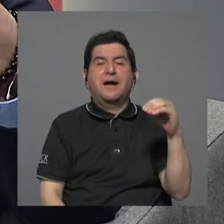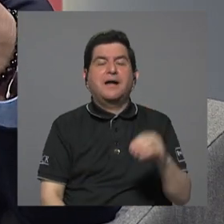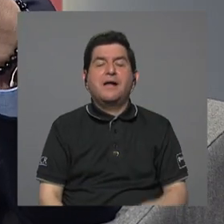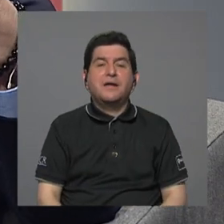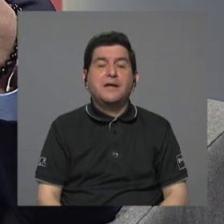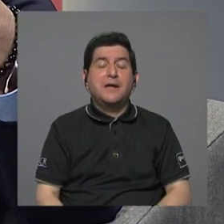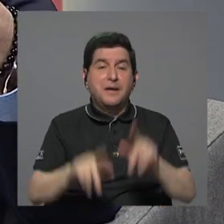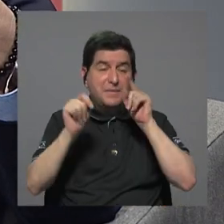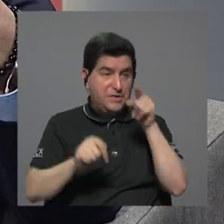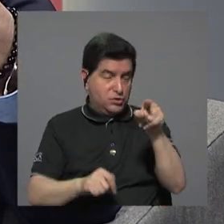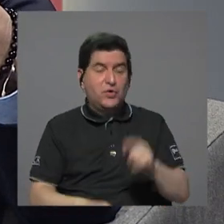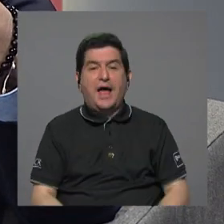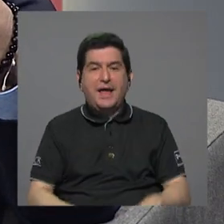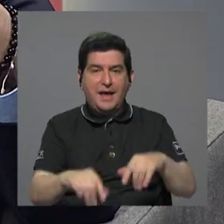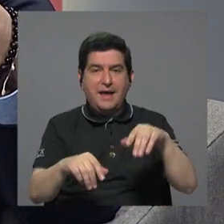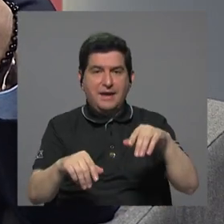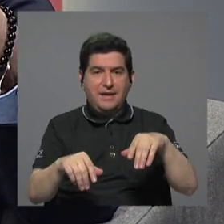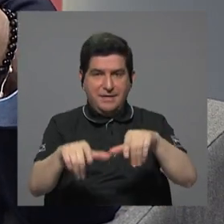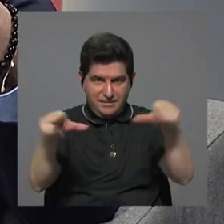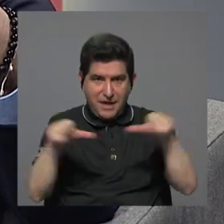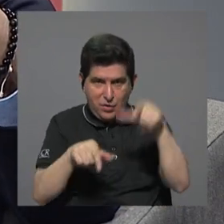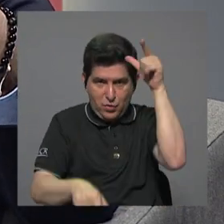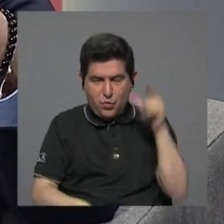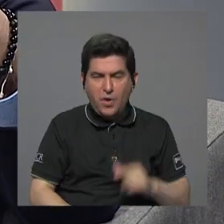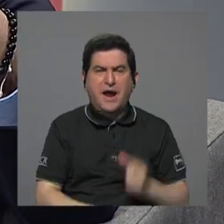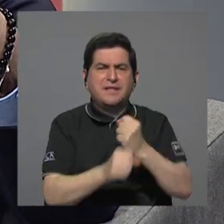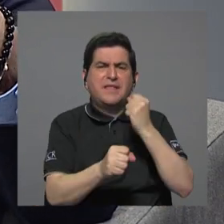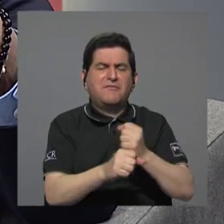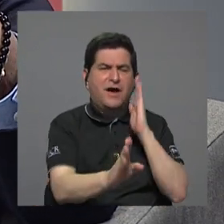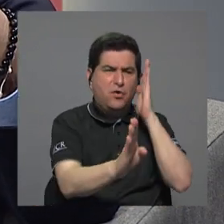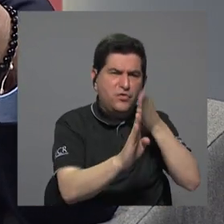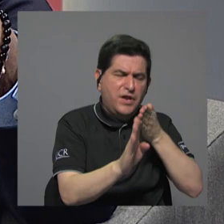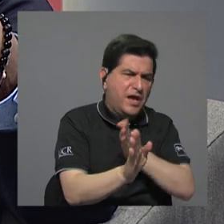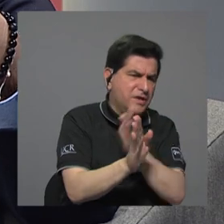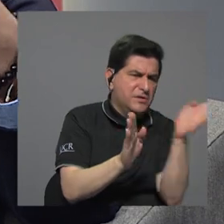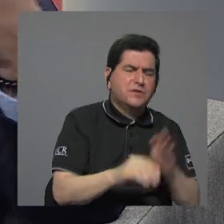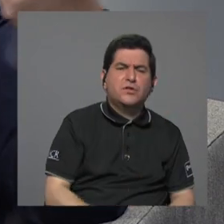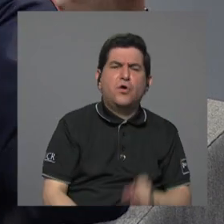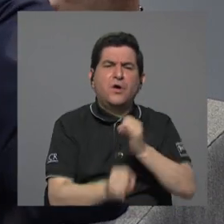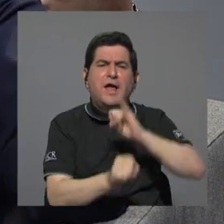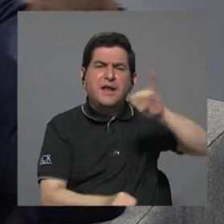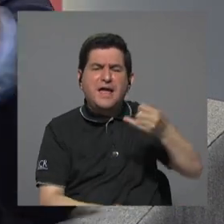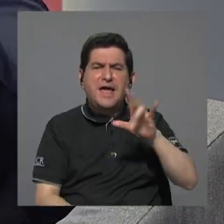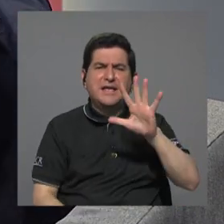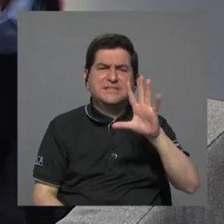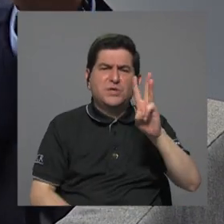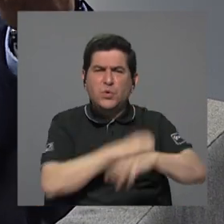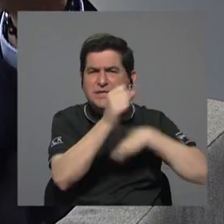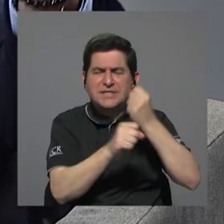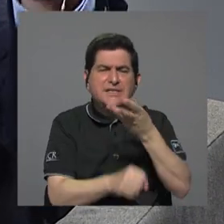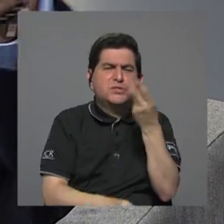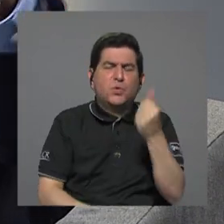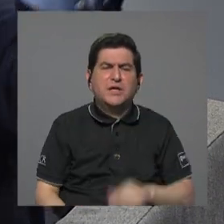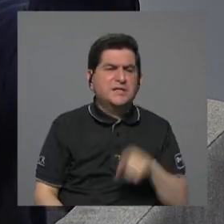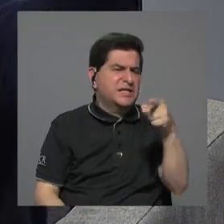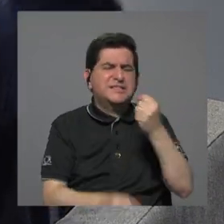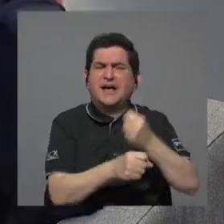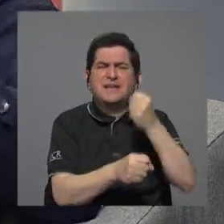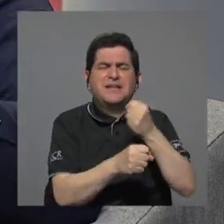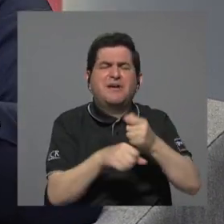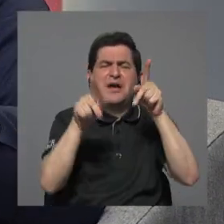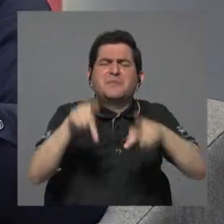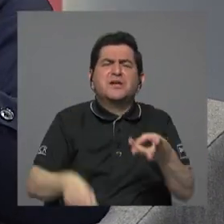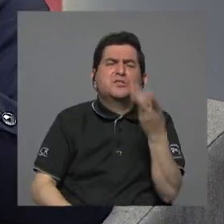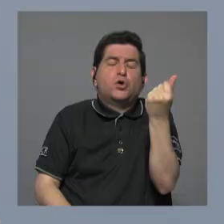por ser alguien de Limón ¿cuánto ha generado empleos directos e indirectos la junta portuaria en 56 años? ¿cuánta gente ha trabajado en Limón? cantidad